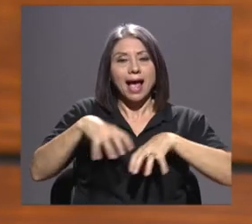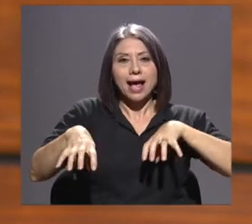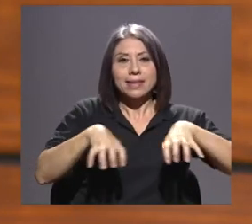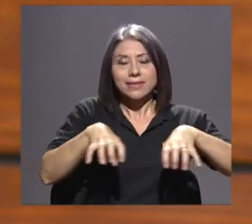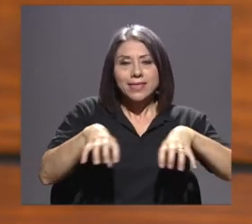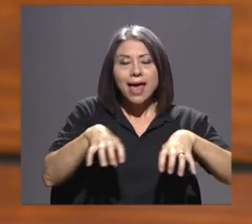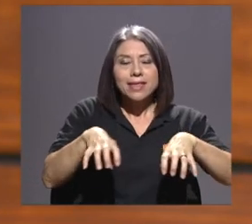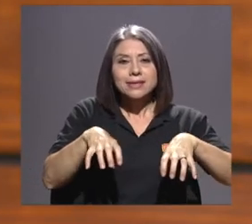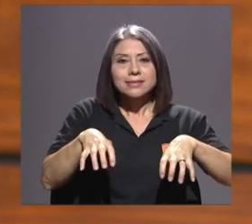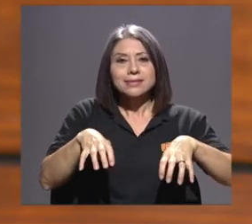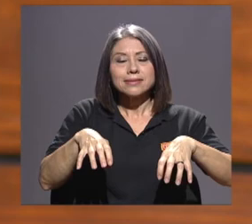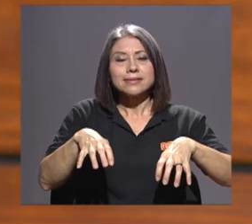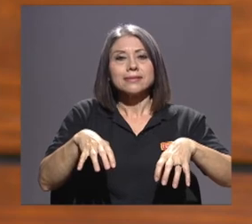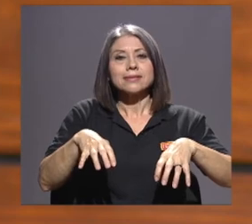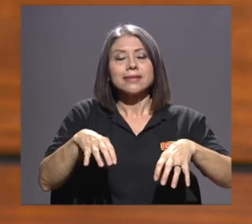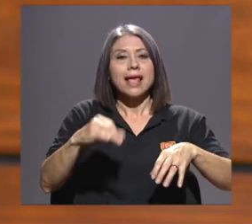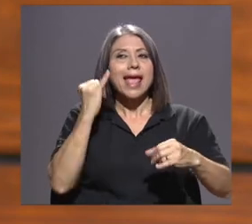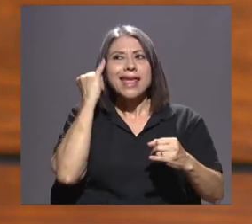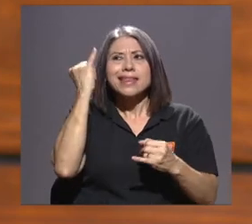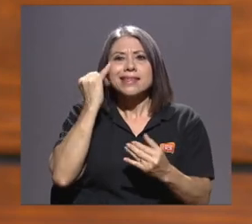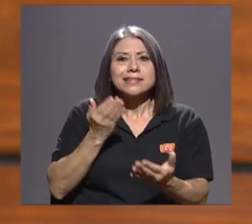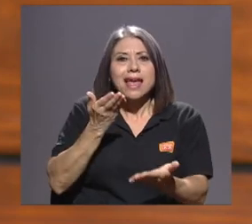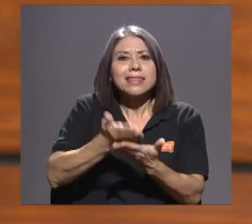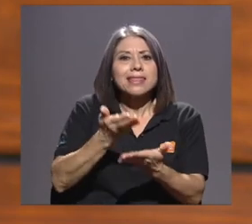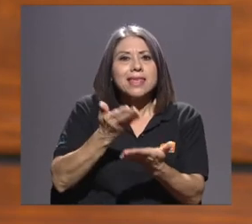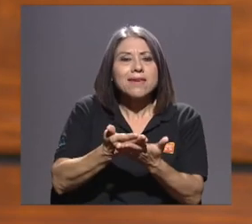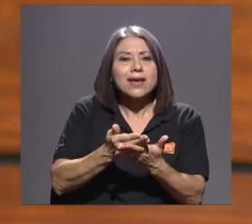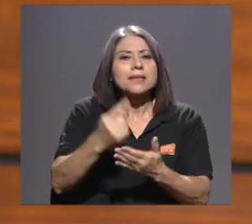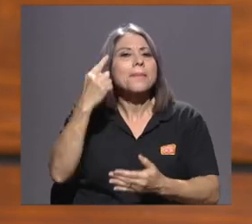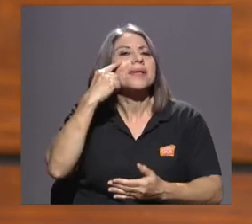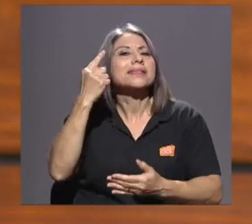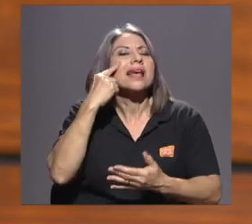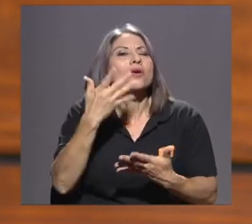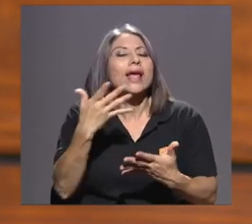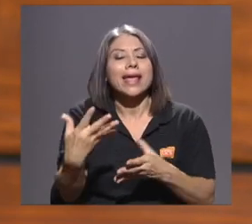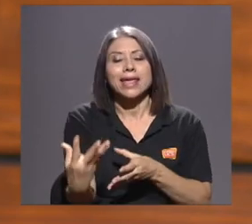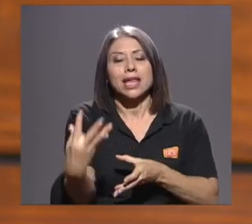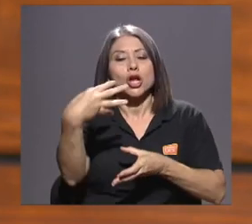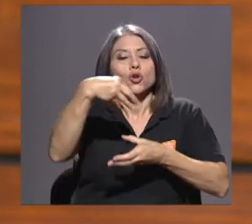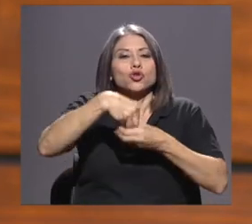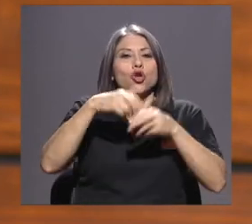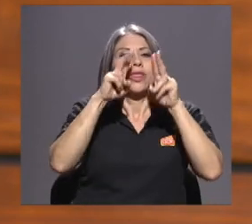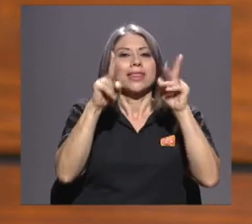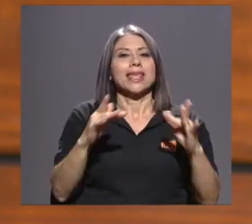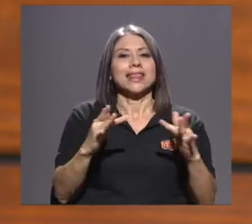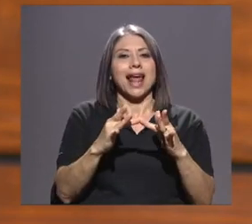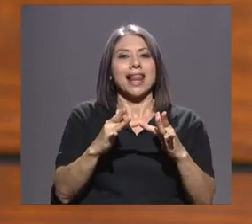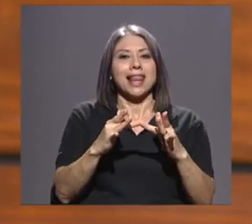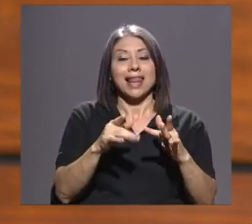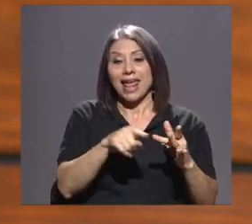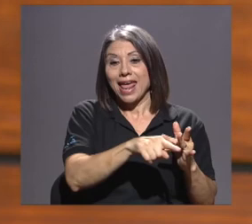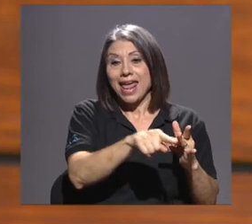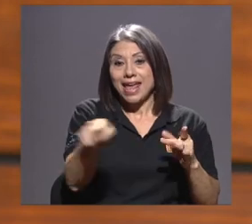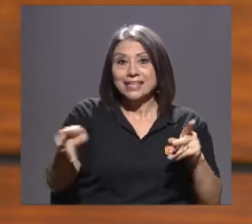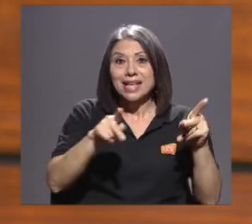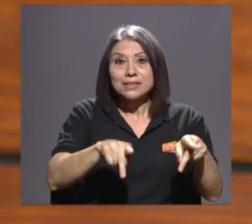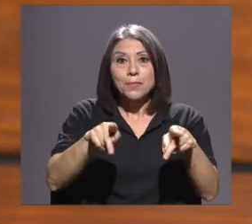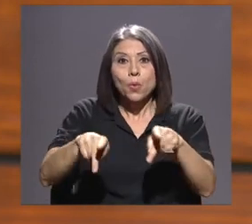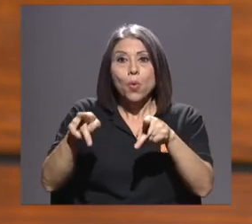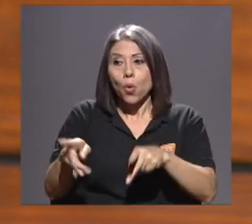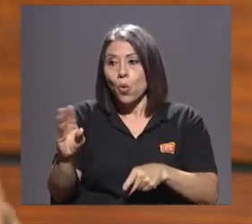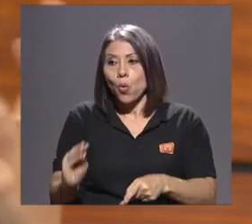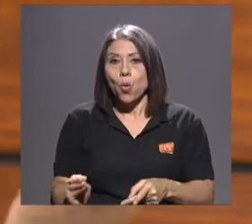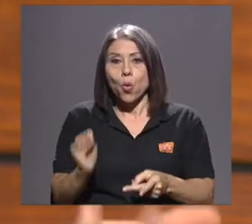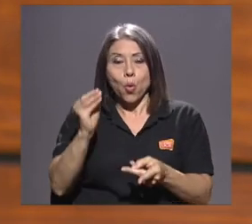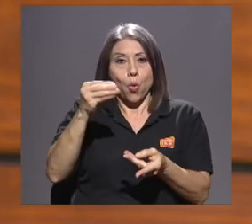e iniciativas en función de la inclusión digital. Es decir, de que estas poblaciones en condiciones de vulnerabilidad